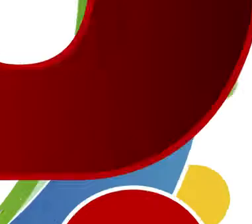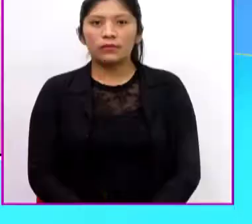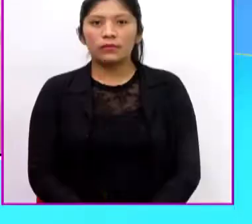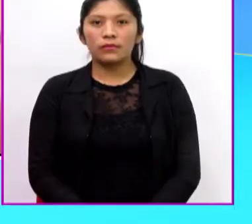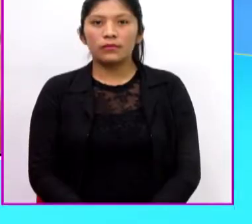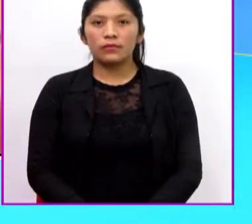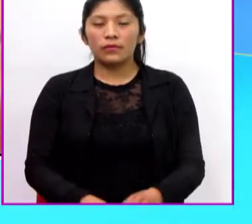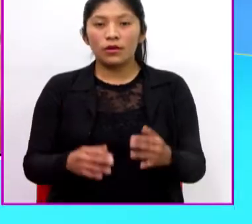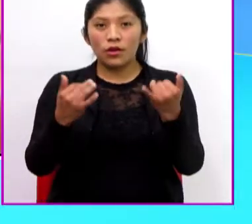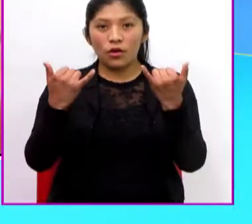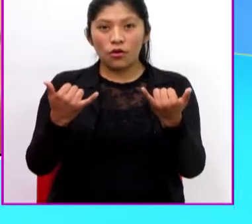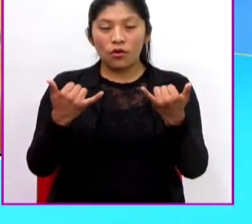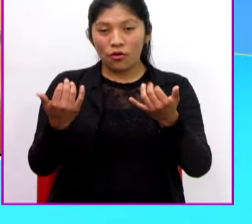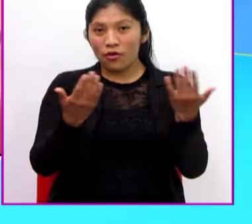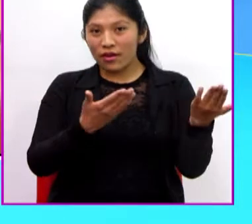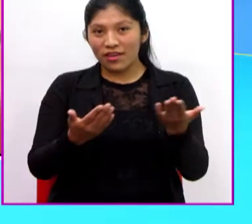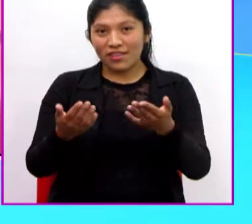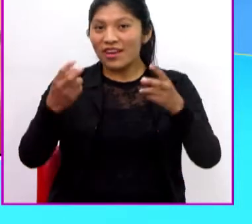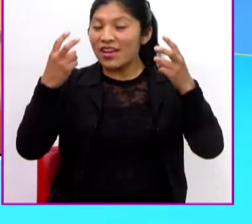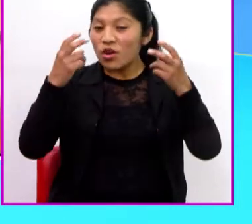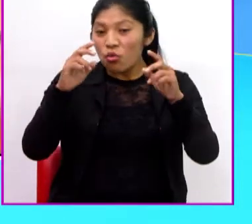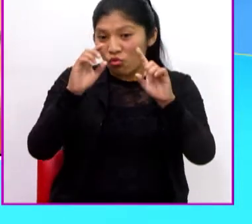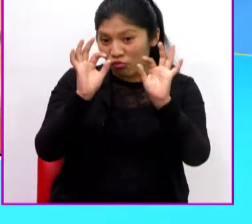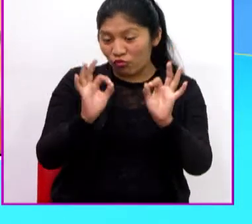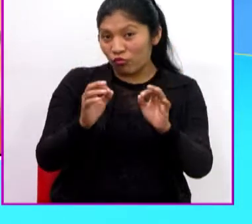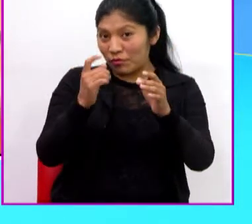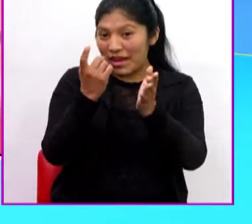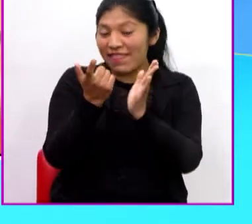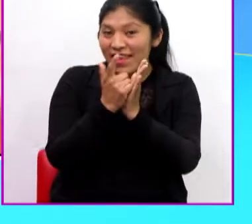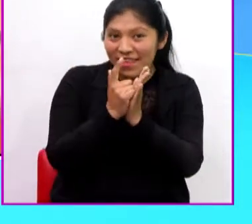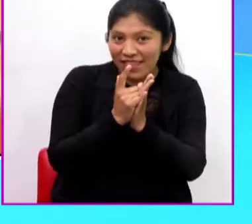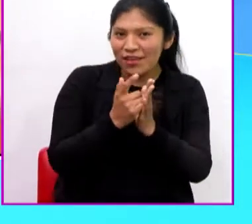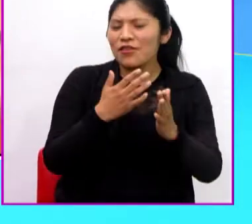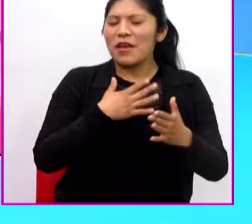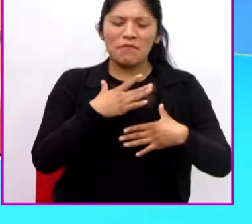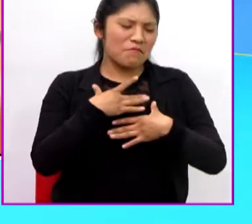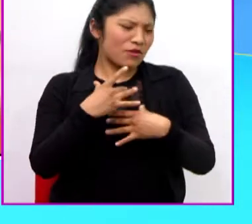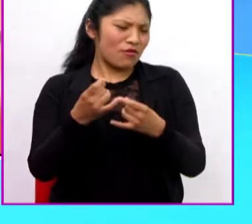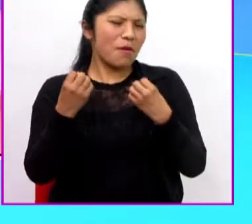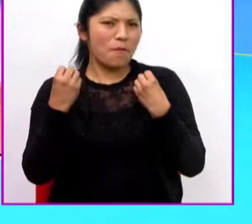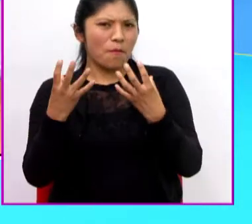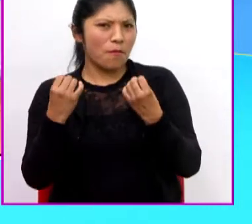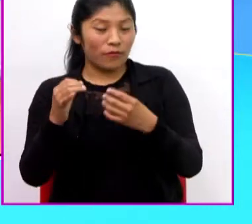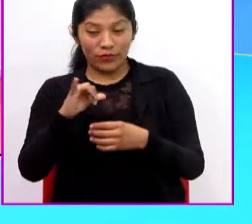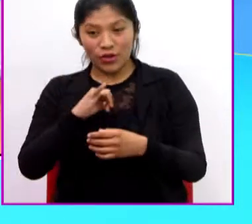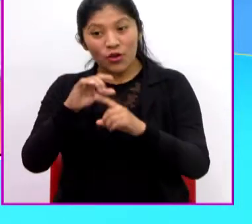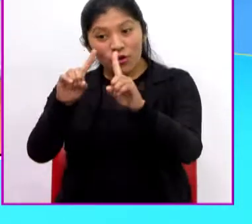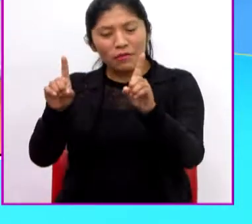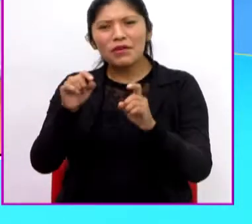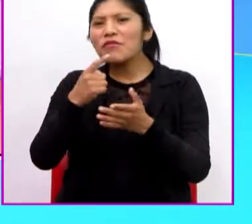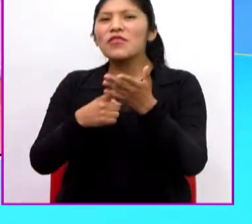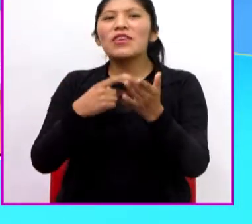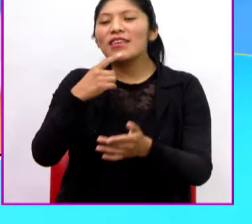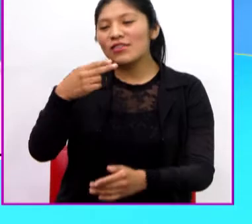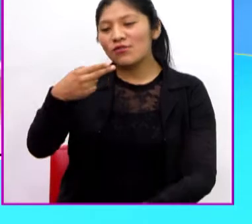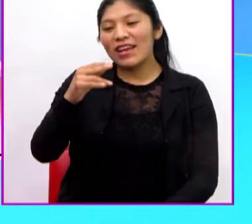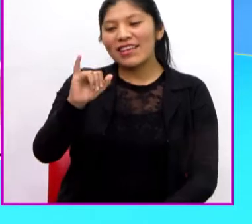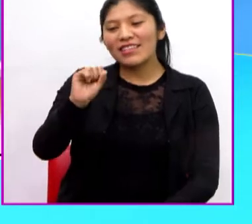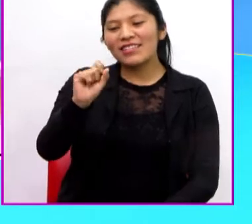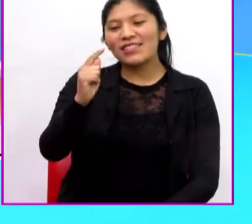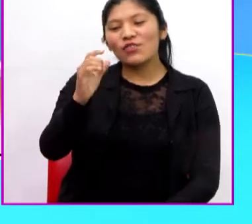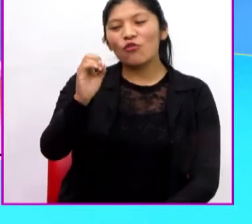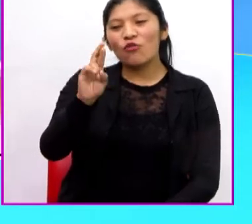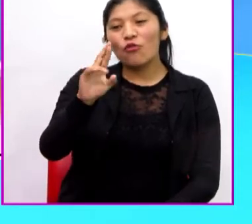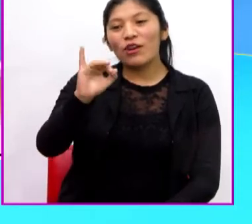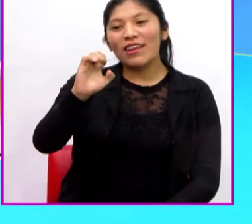Hoy traje para leer un tipo de texto particular que a mí me gusta mucho. Si yo les pregunto, ¿qué es una historieta?,